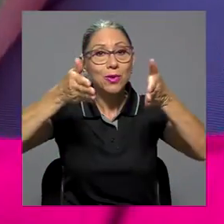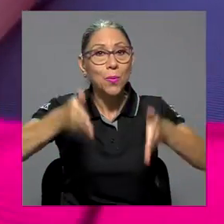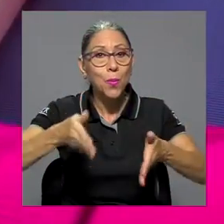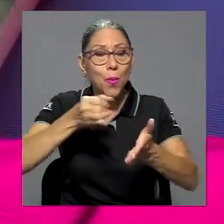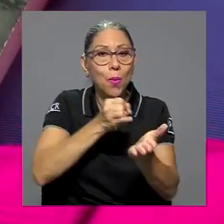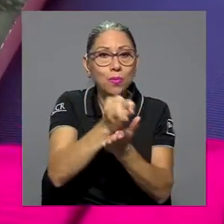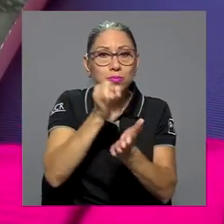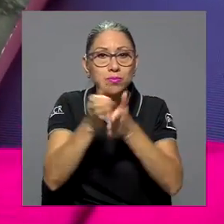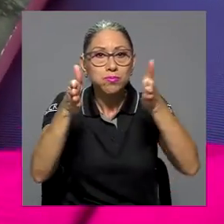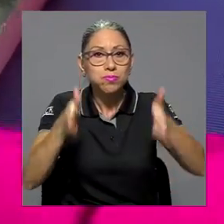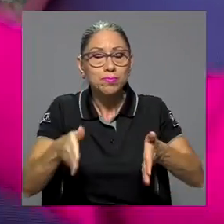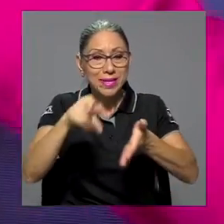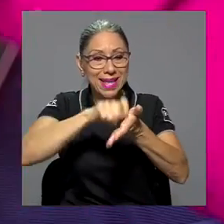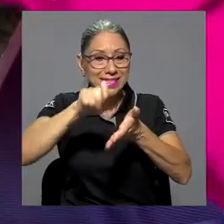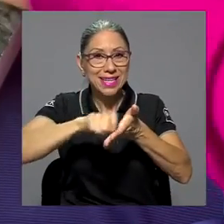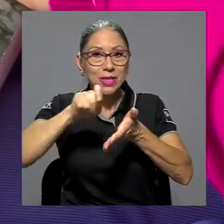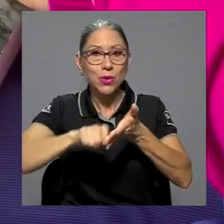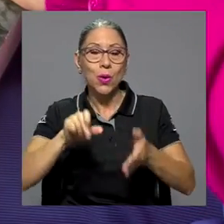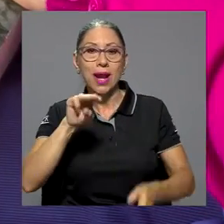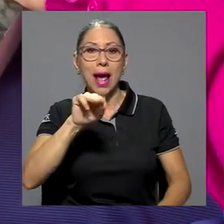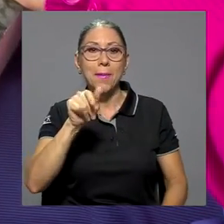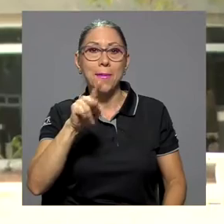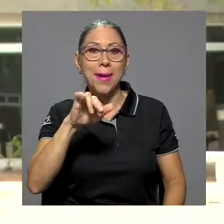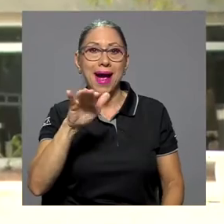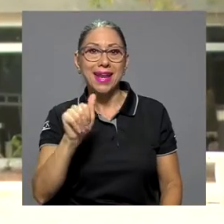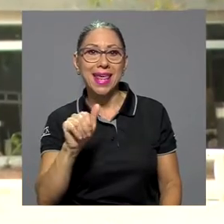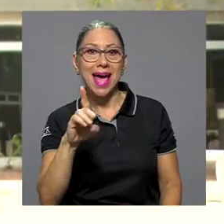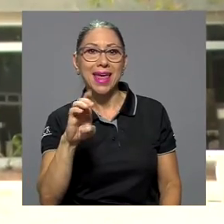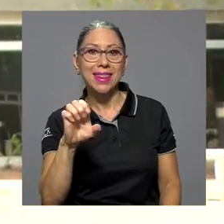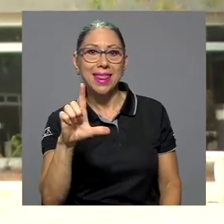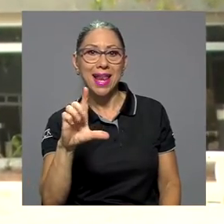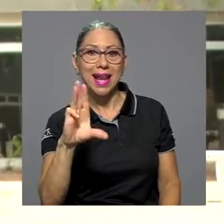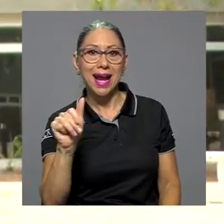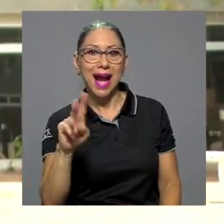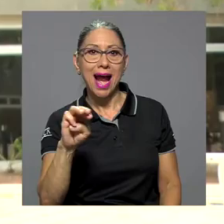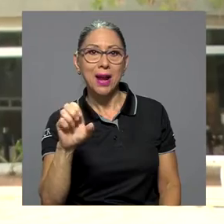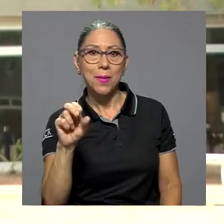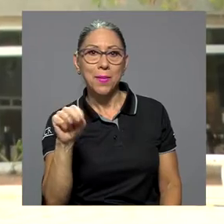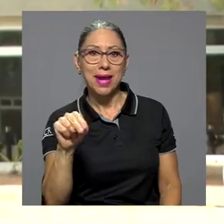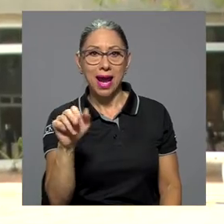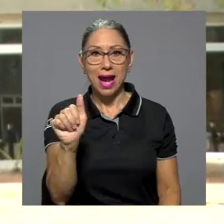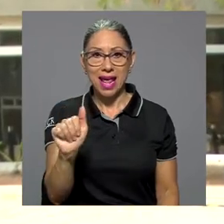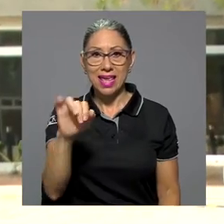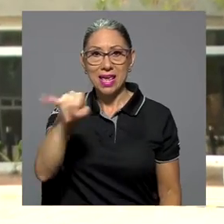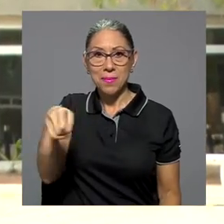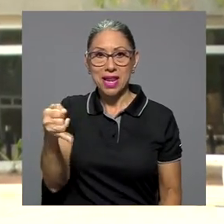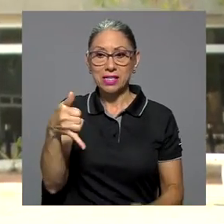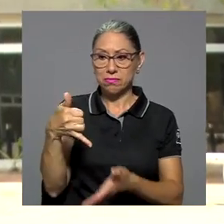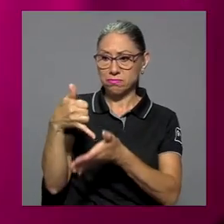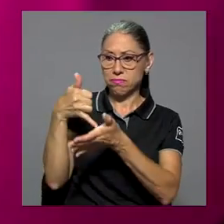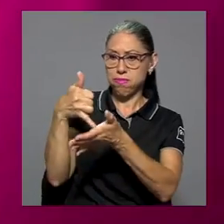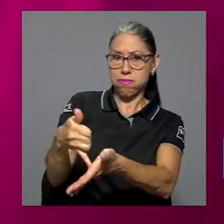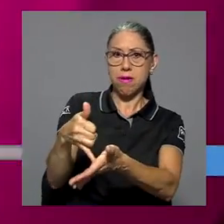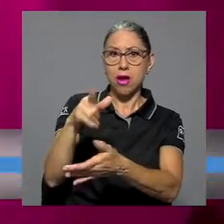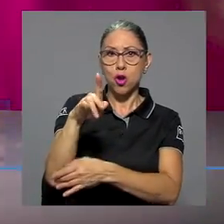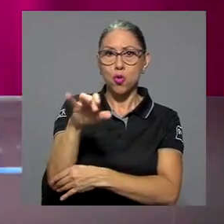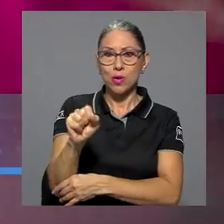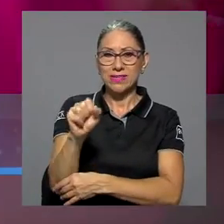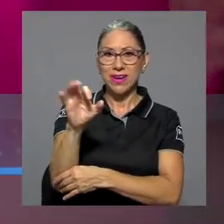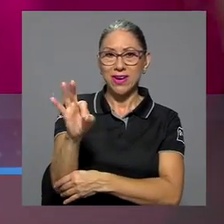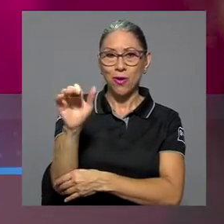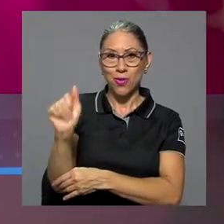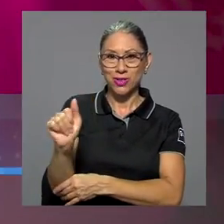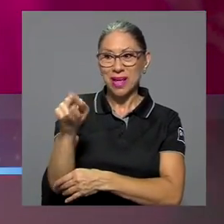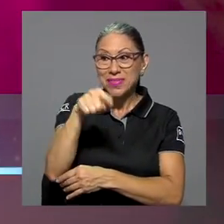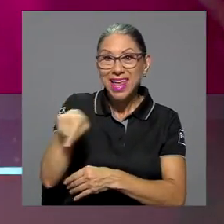La antropóloga, investigadora y escritura María del Carmen Araya Jiménez fue galardonada con el premio Luis